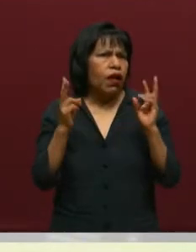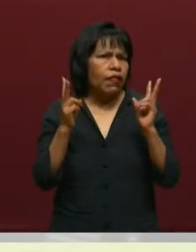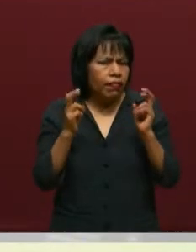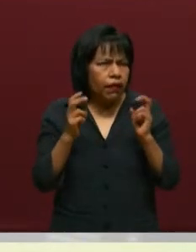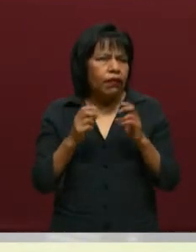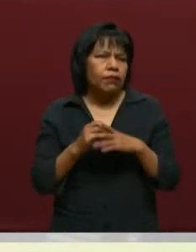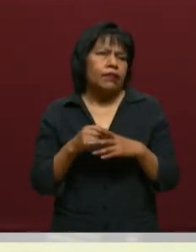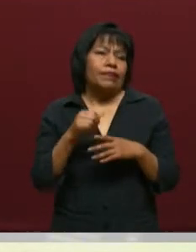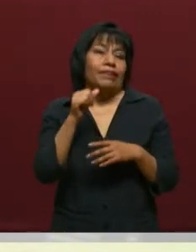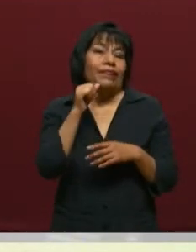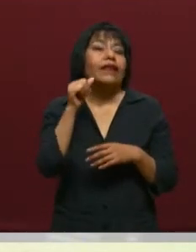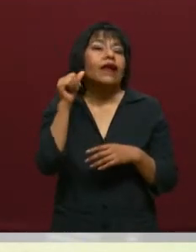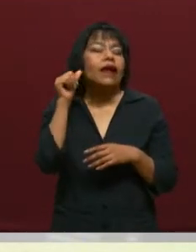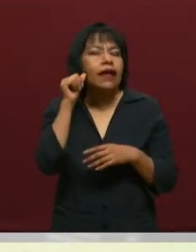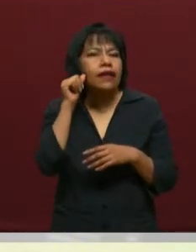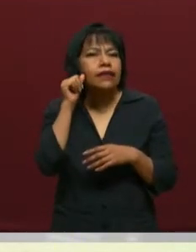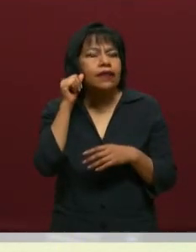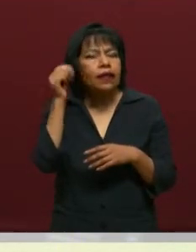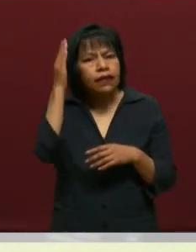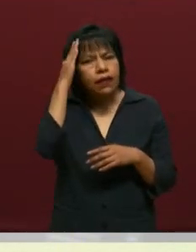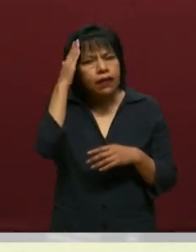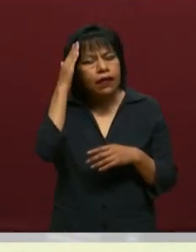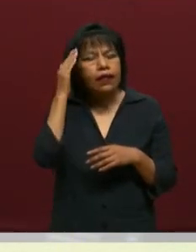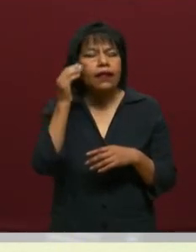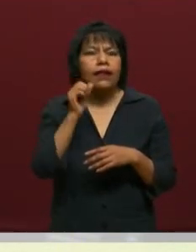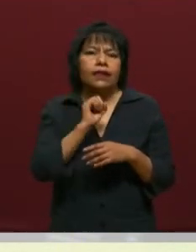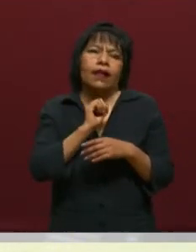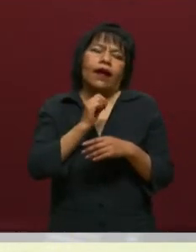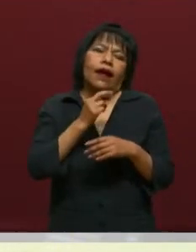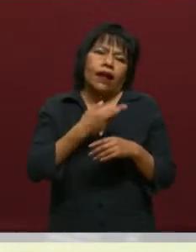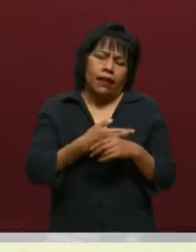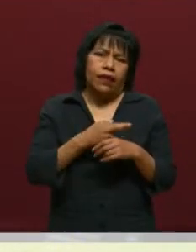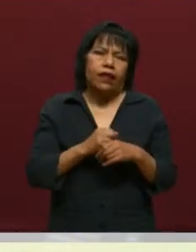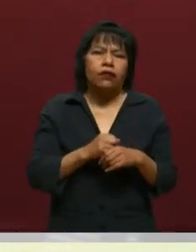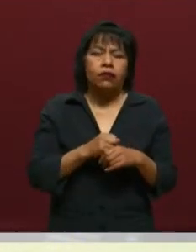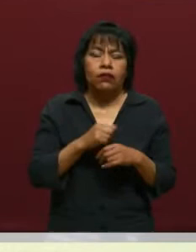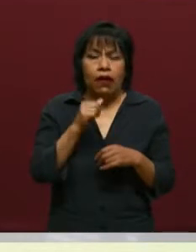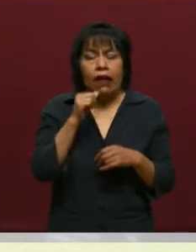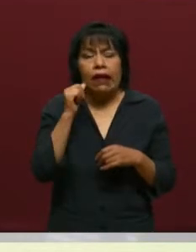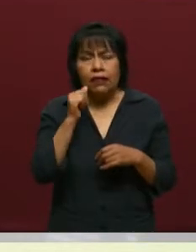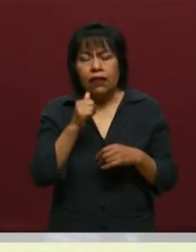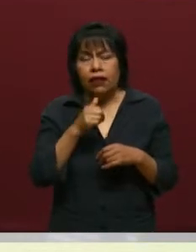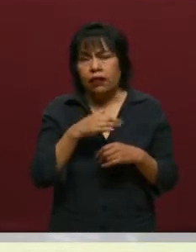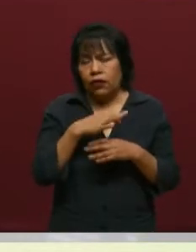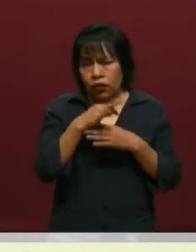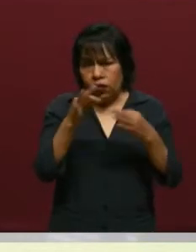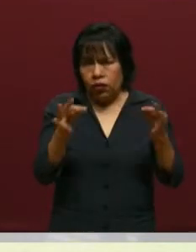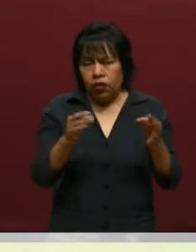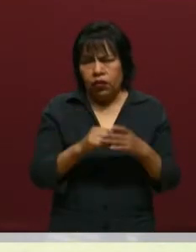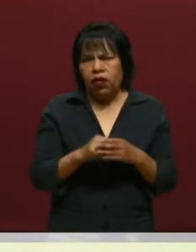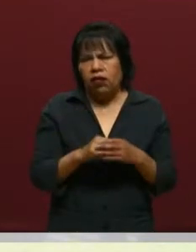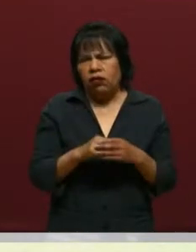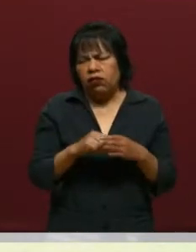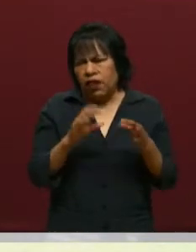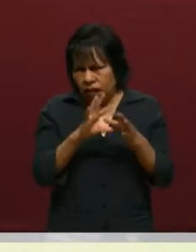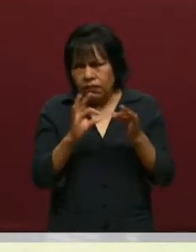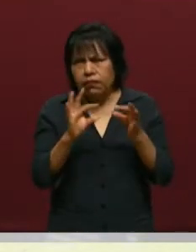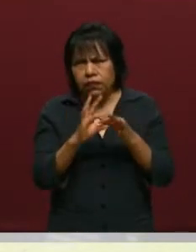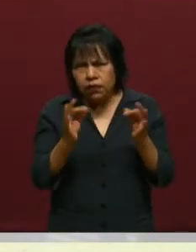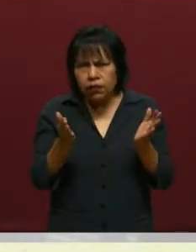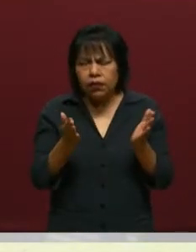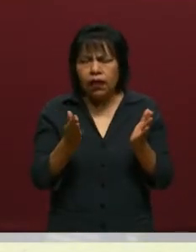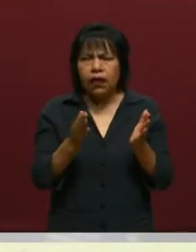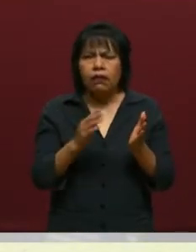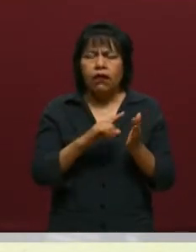Ya ayer el secretario de Educación, el doctor Melitón Lozano, nos comentaba, después de haber